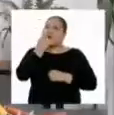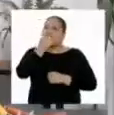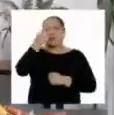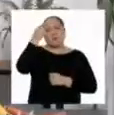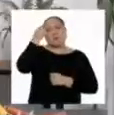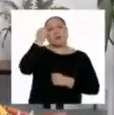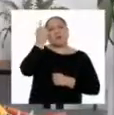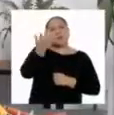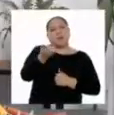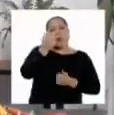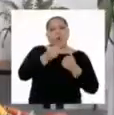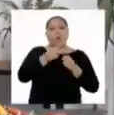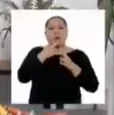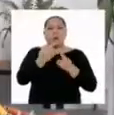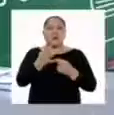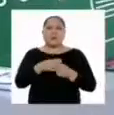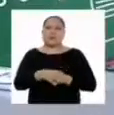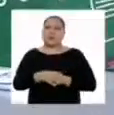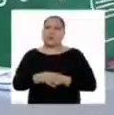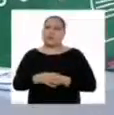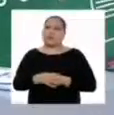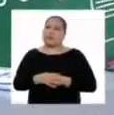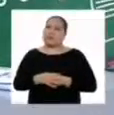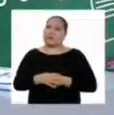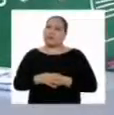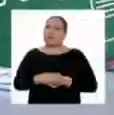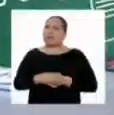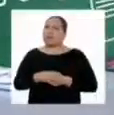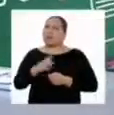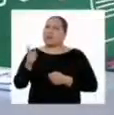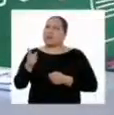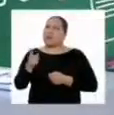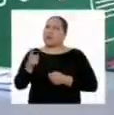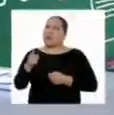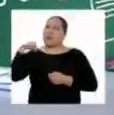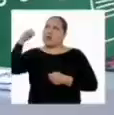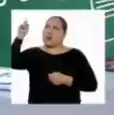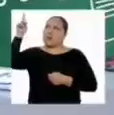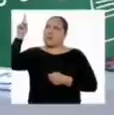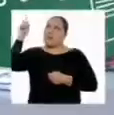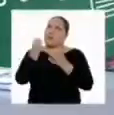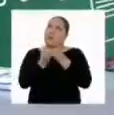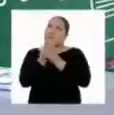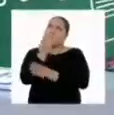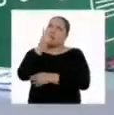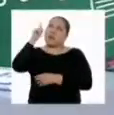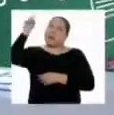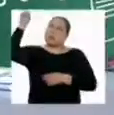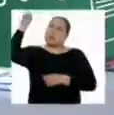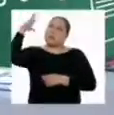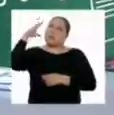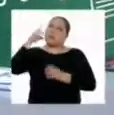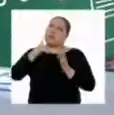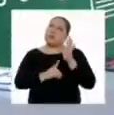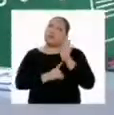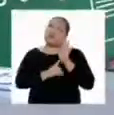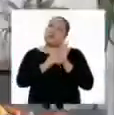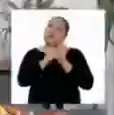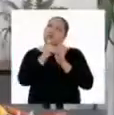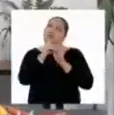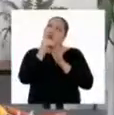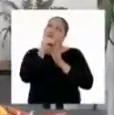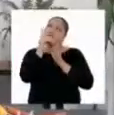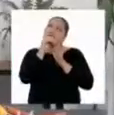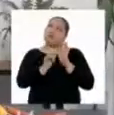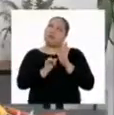que se te viene a la mente, Miluska? Si a una planta le falta luz solar, no se puede desarrollar de forma normal.